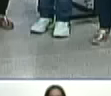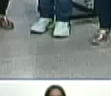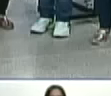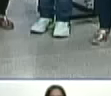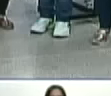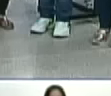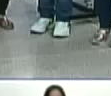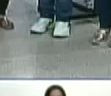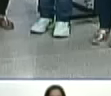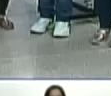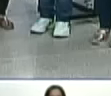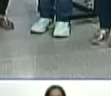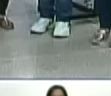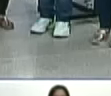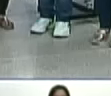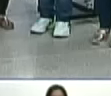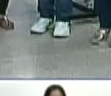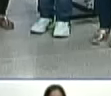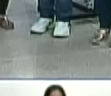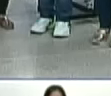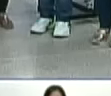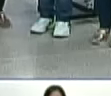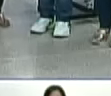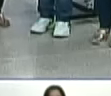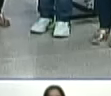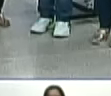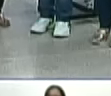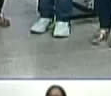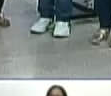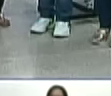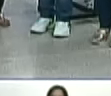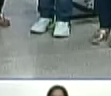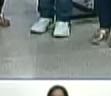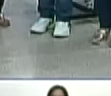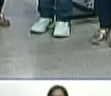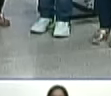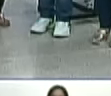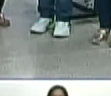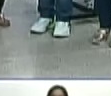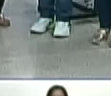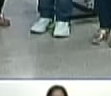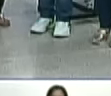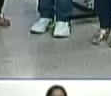que son caballos de Troya son los vendepatria